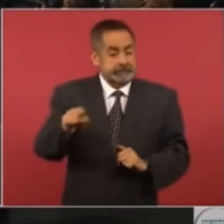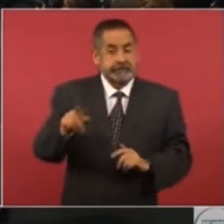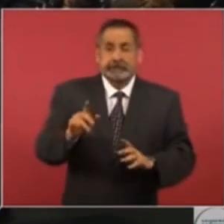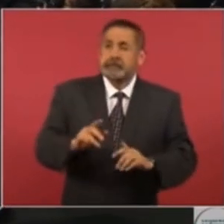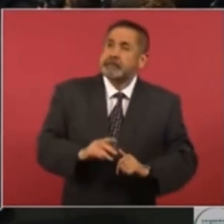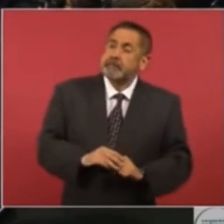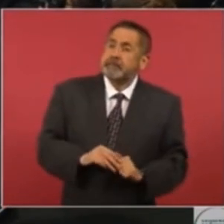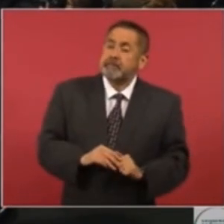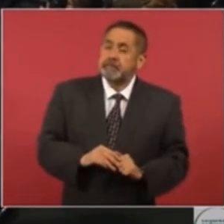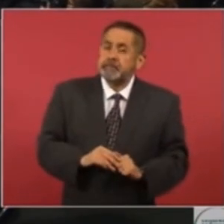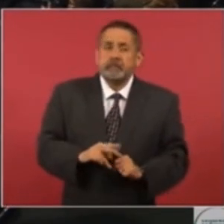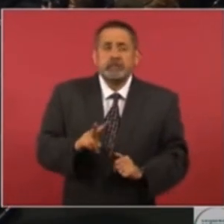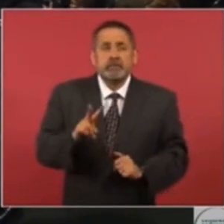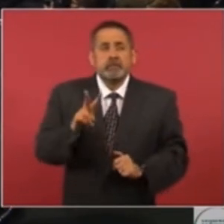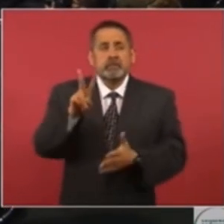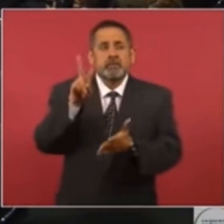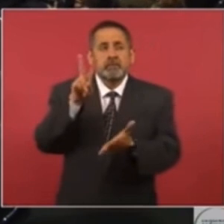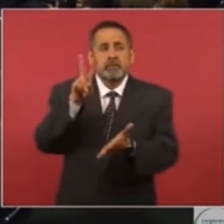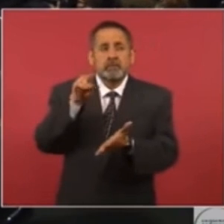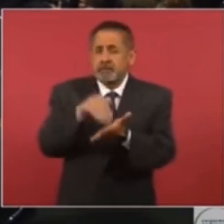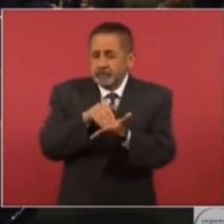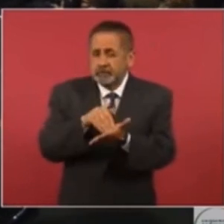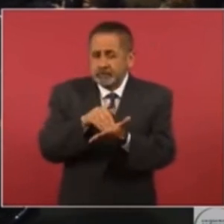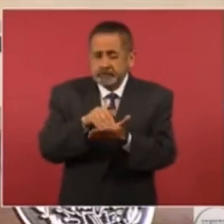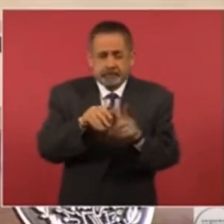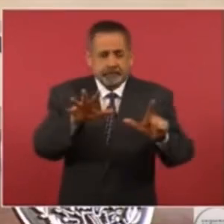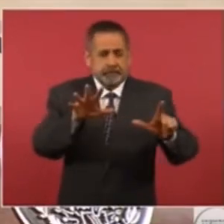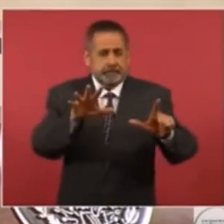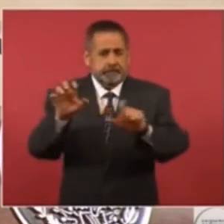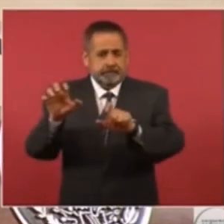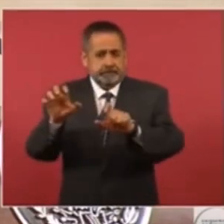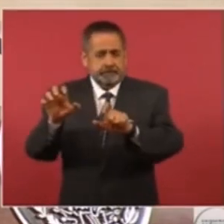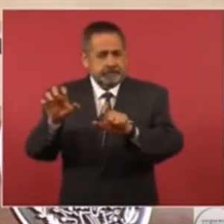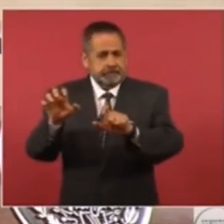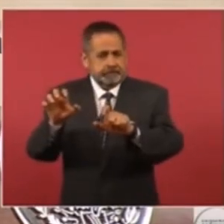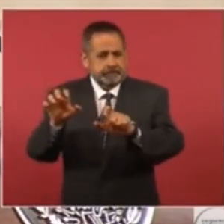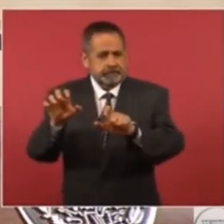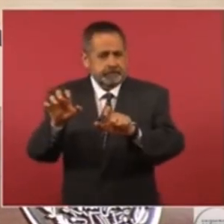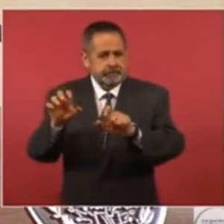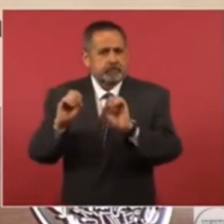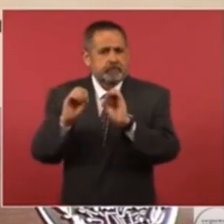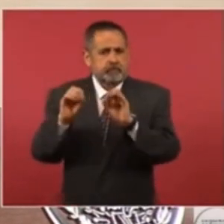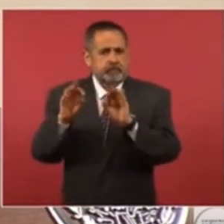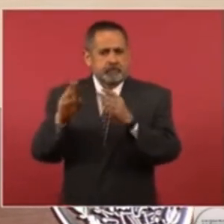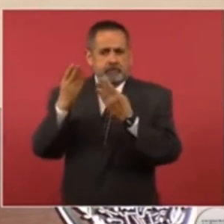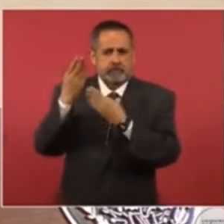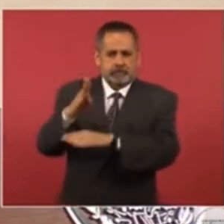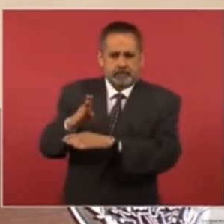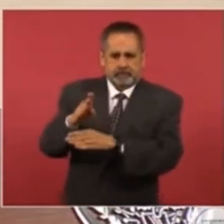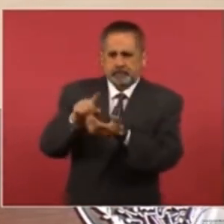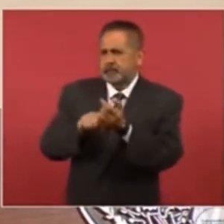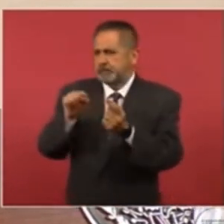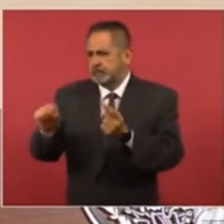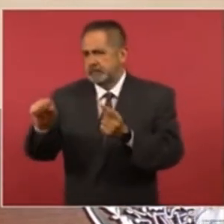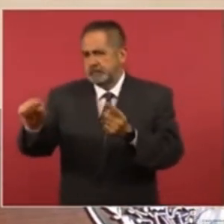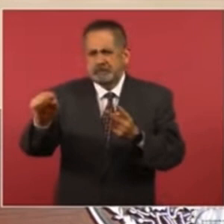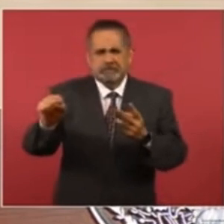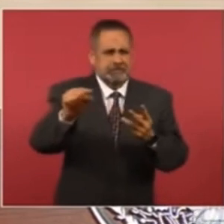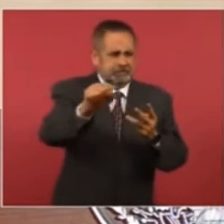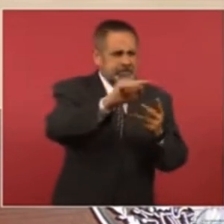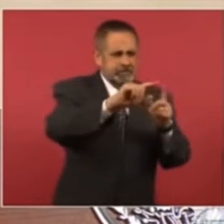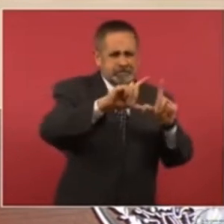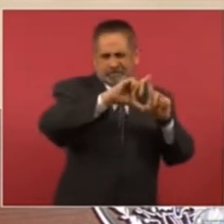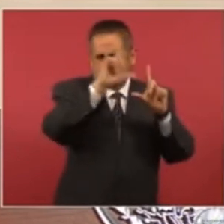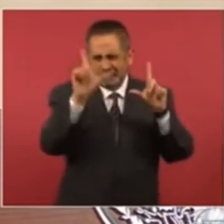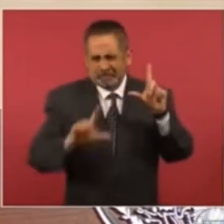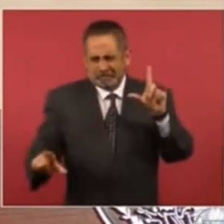dos mil setecientos bancos o sucursales del Banco del Bienestar,